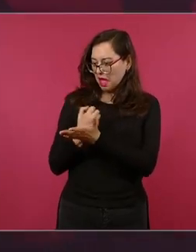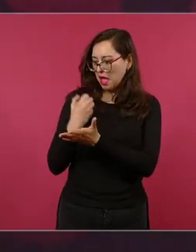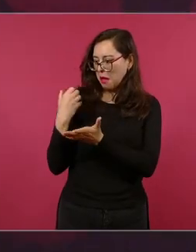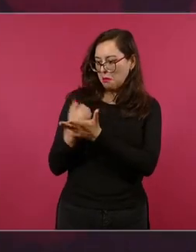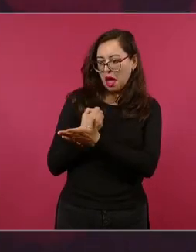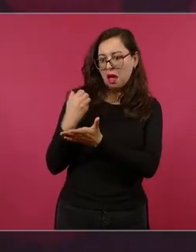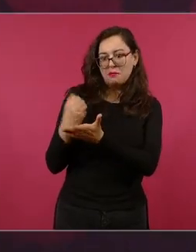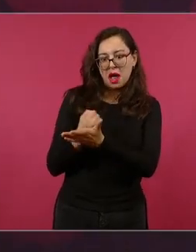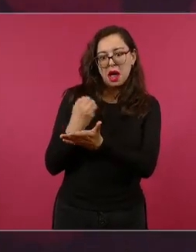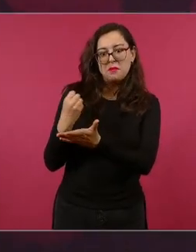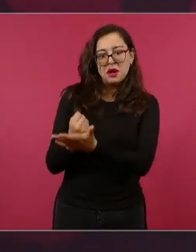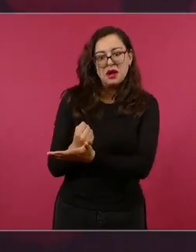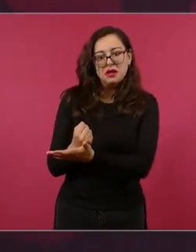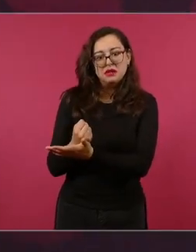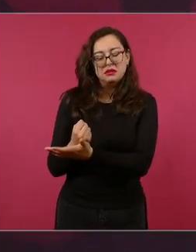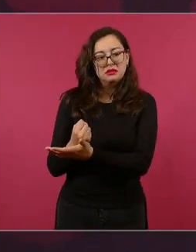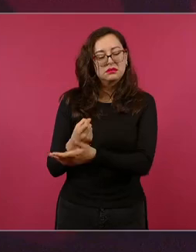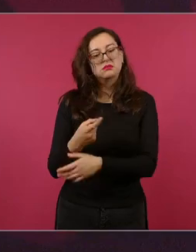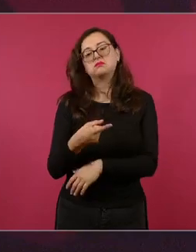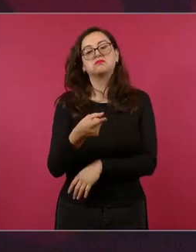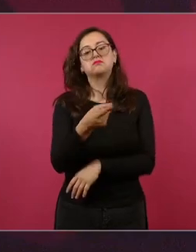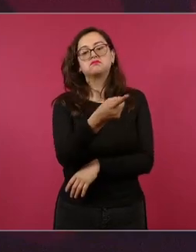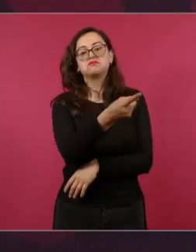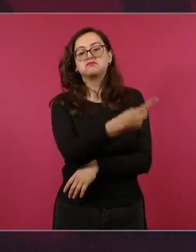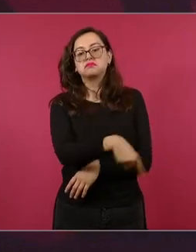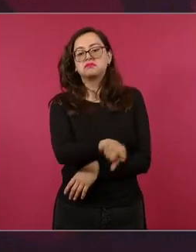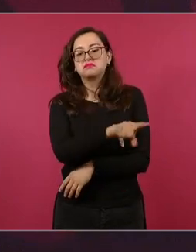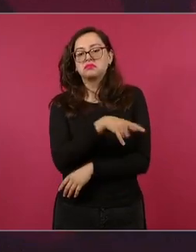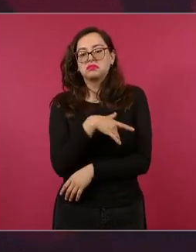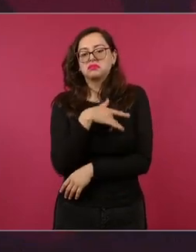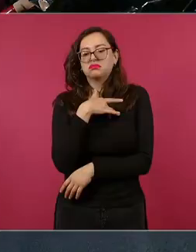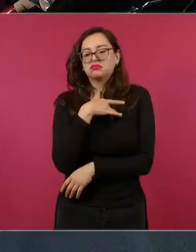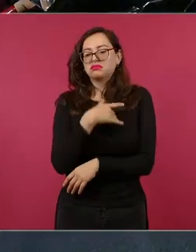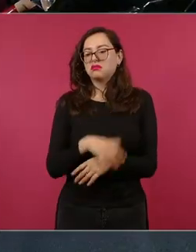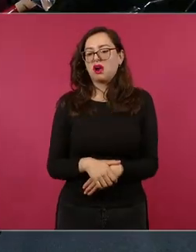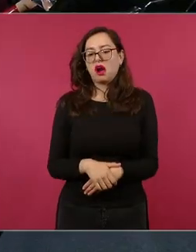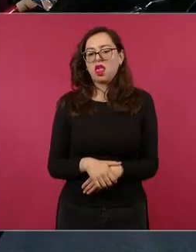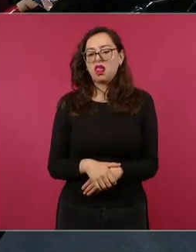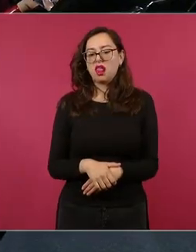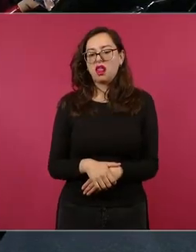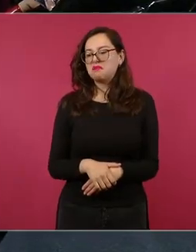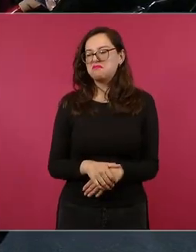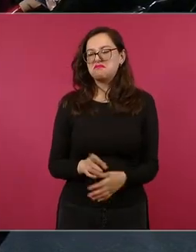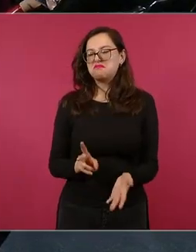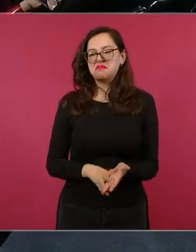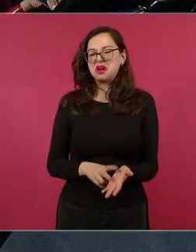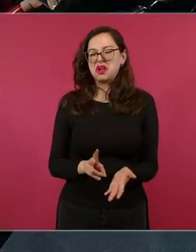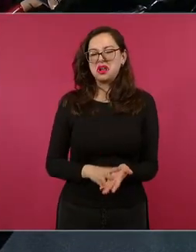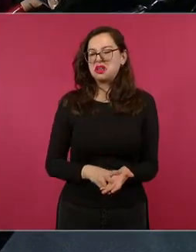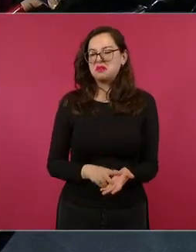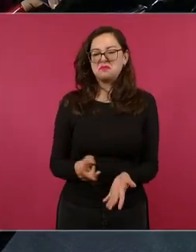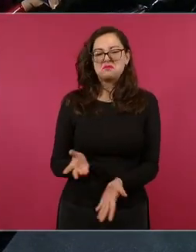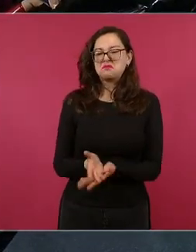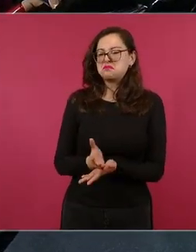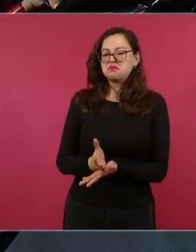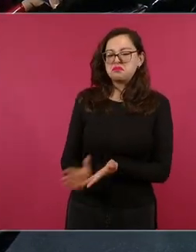a dar marcha atrás a todo eso y a olvidarse